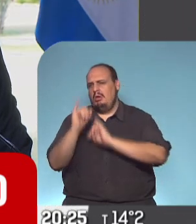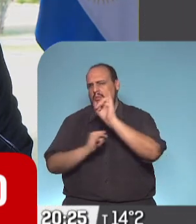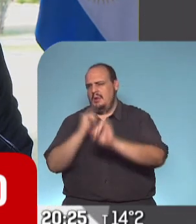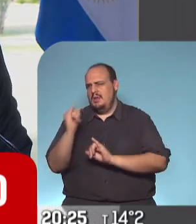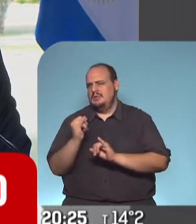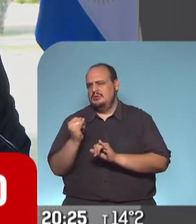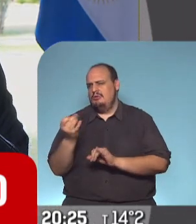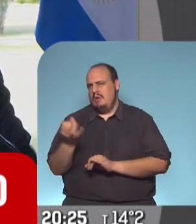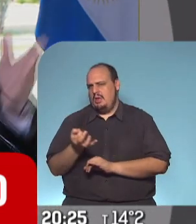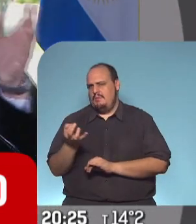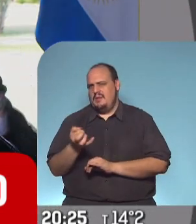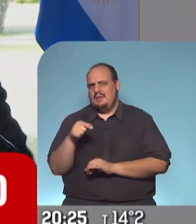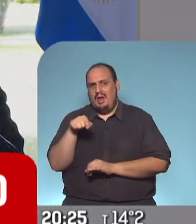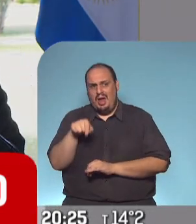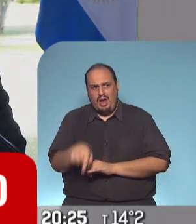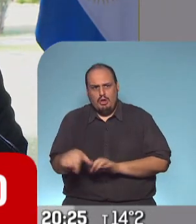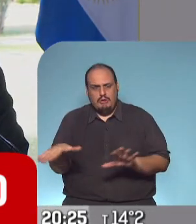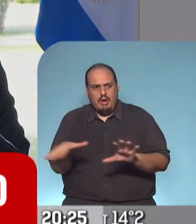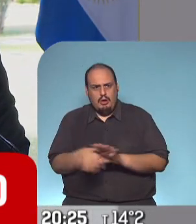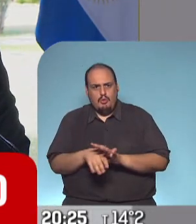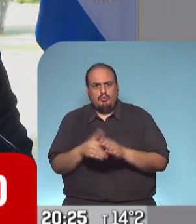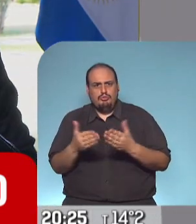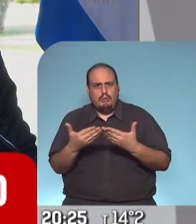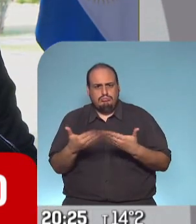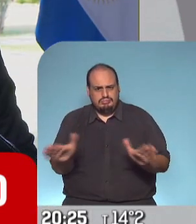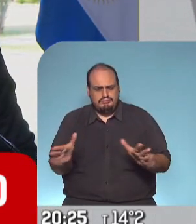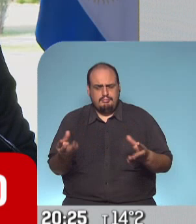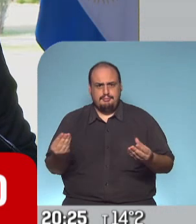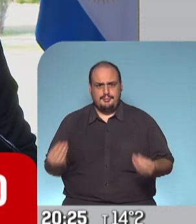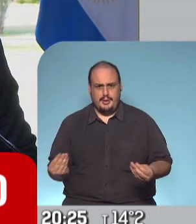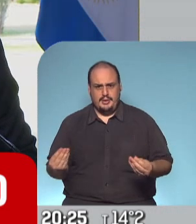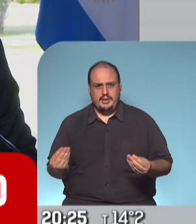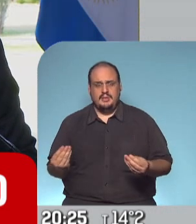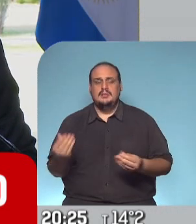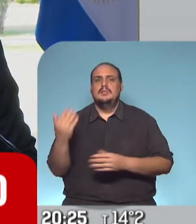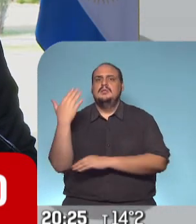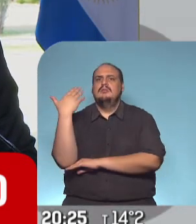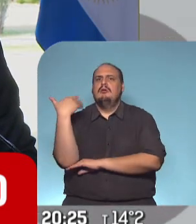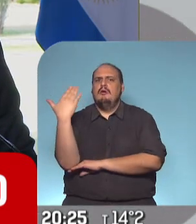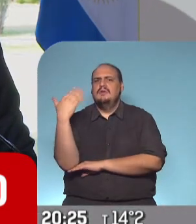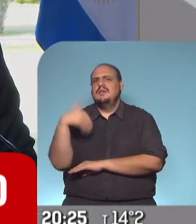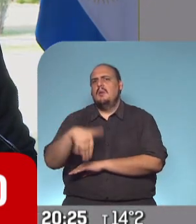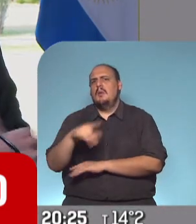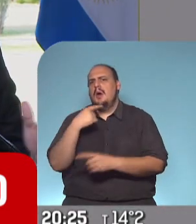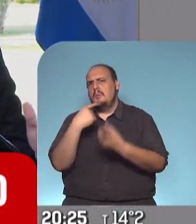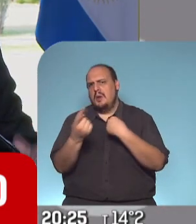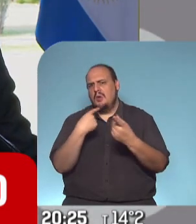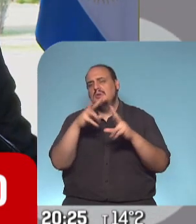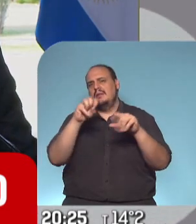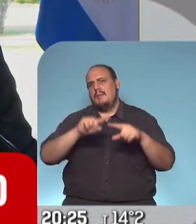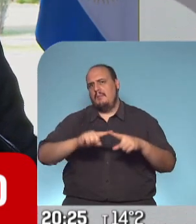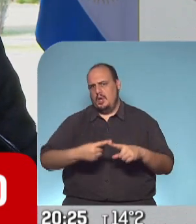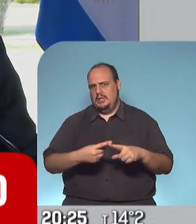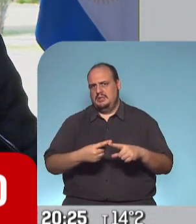por qué ahora el avance y de qué manera el avance la conferencia ya con preguntas fue hacia lo político